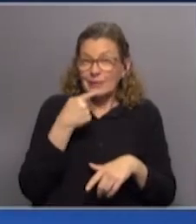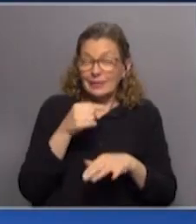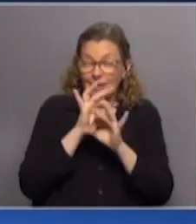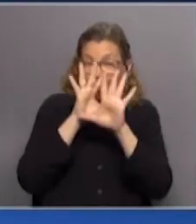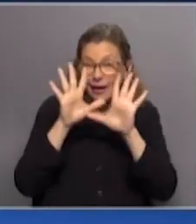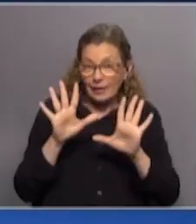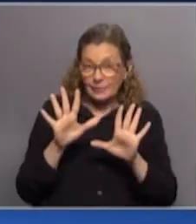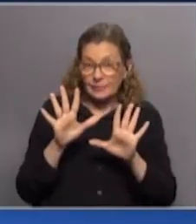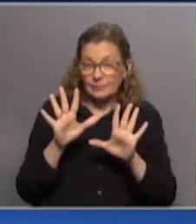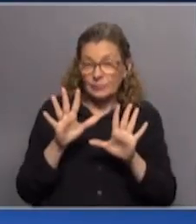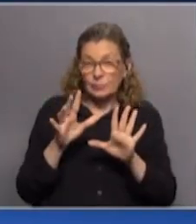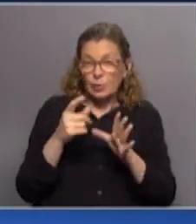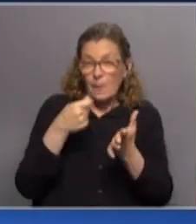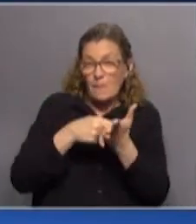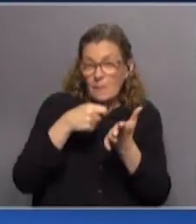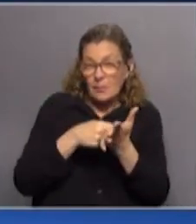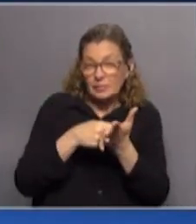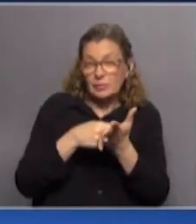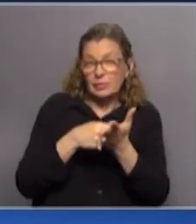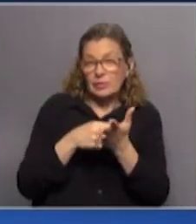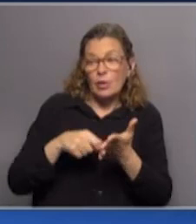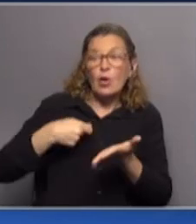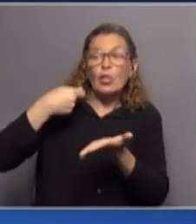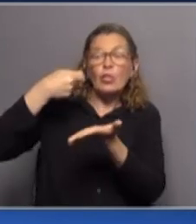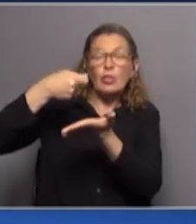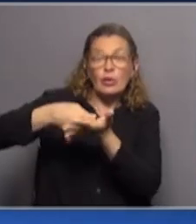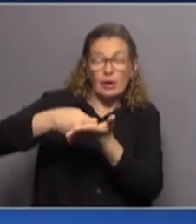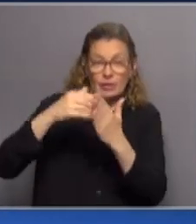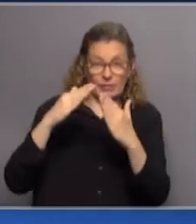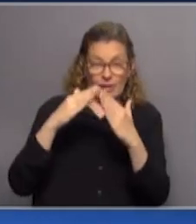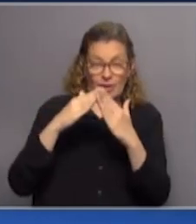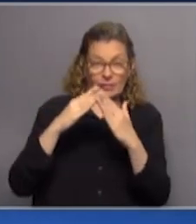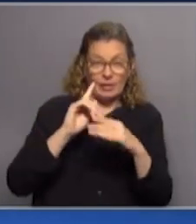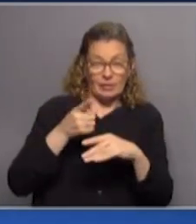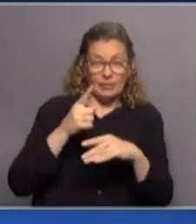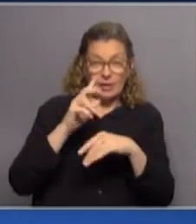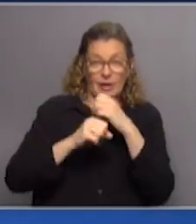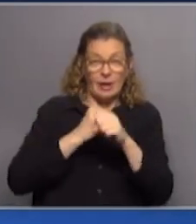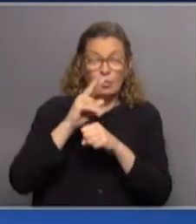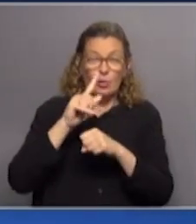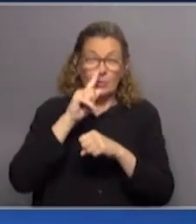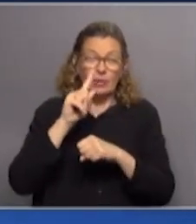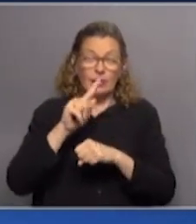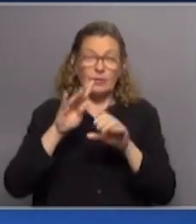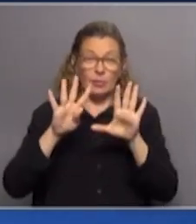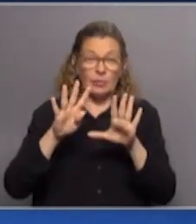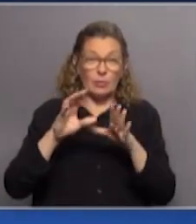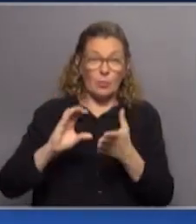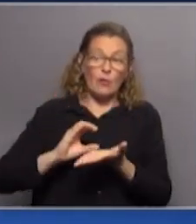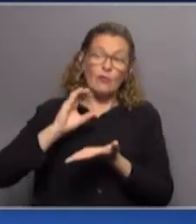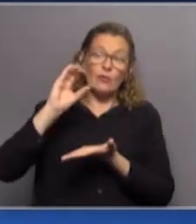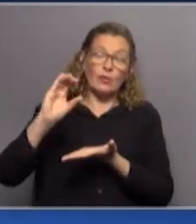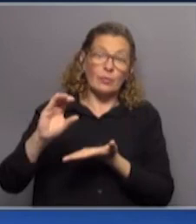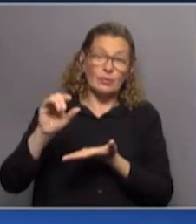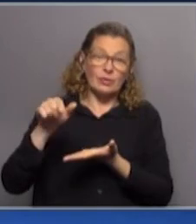claramente que los dineros que se entregaron a Casa de Galicia en el año 2019 con el fideicomiso se